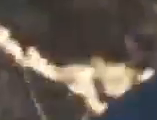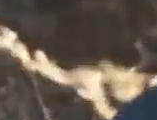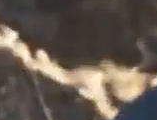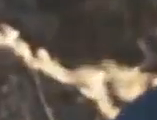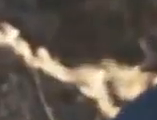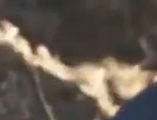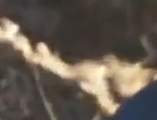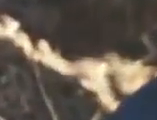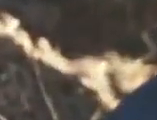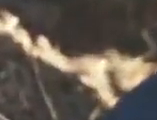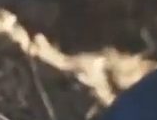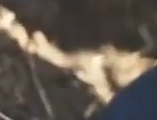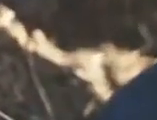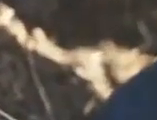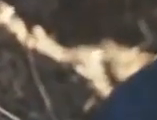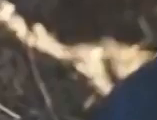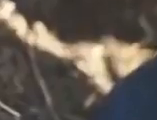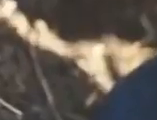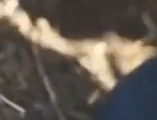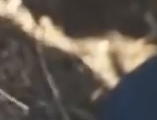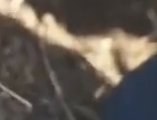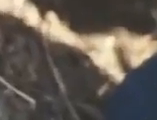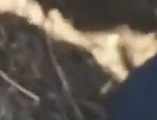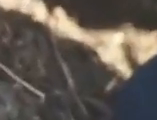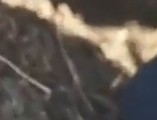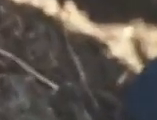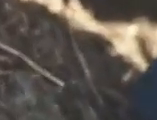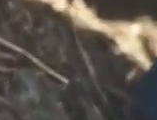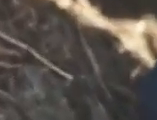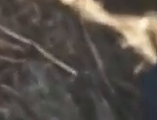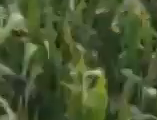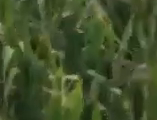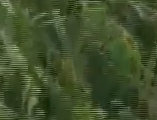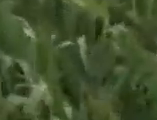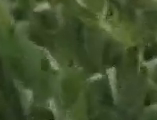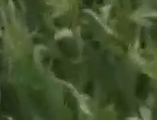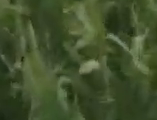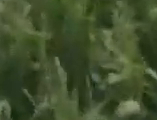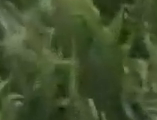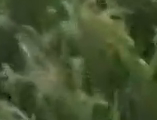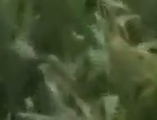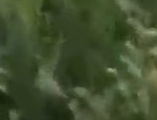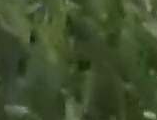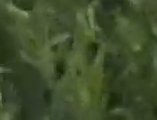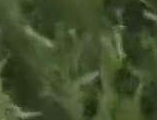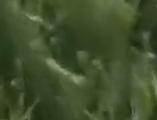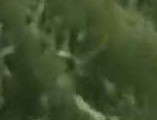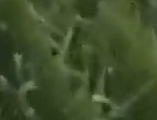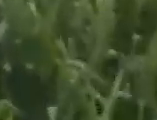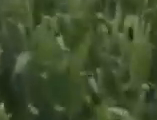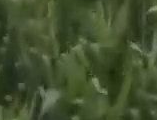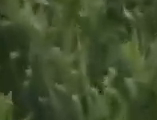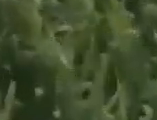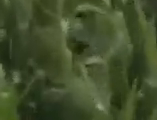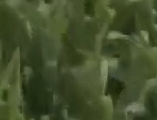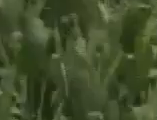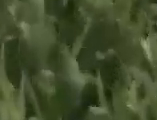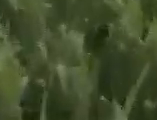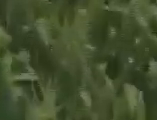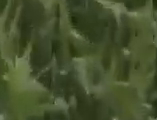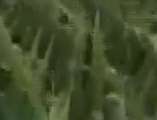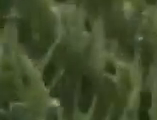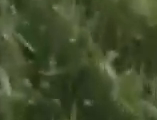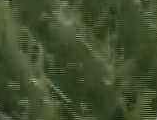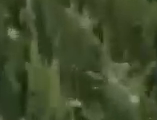universitaria desde la cultura productiva con pertinencia, aprovechando las potencialidades del territorio